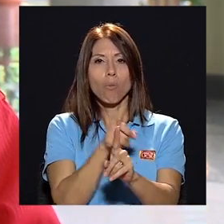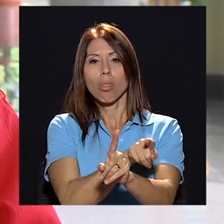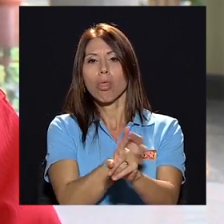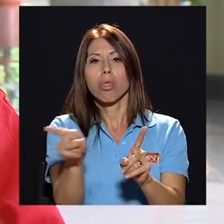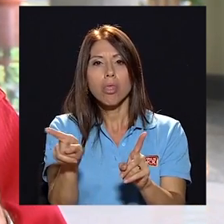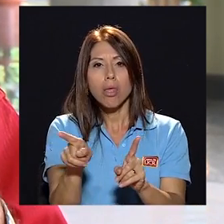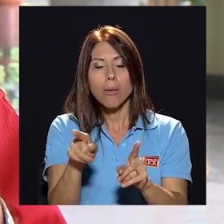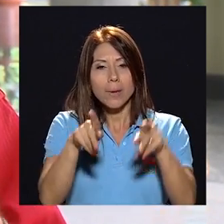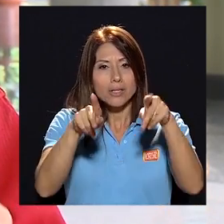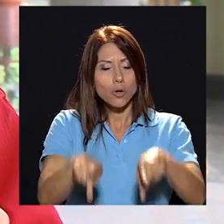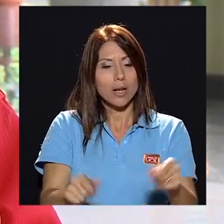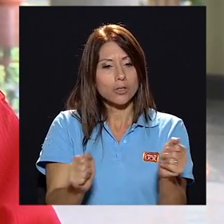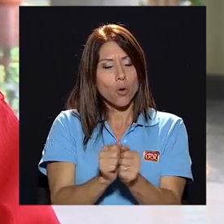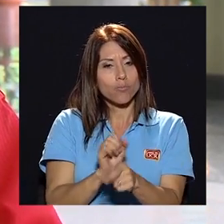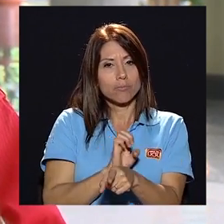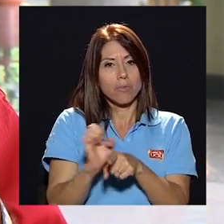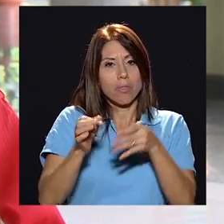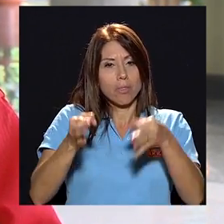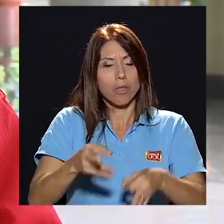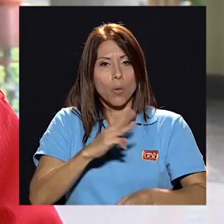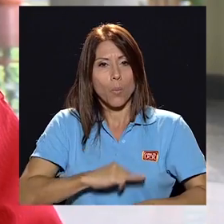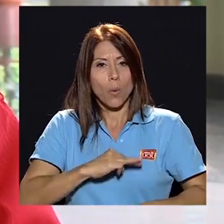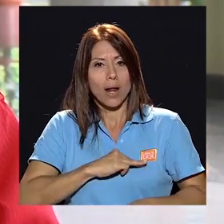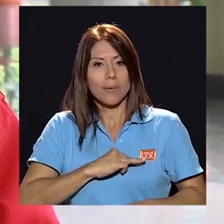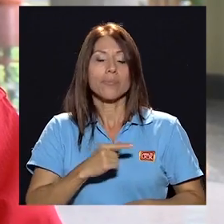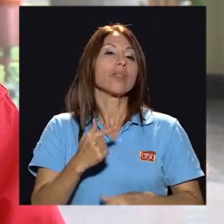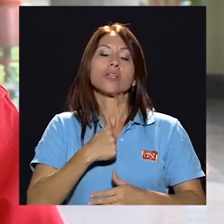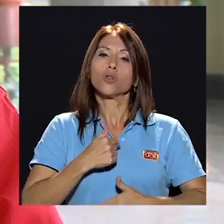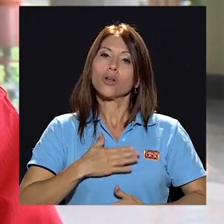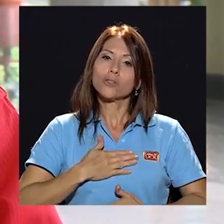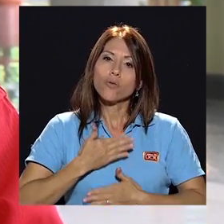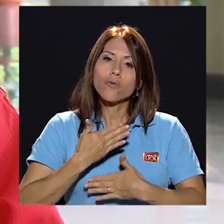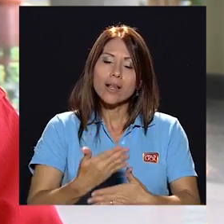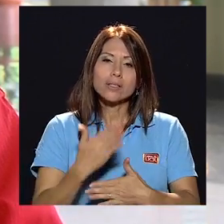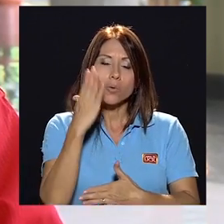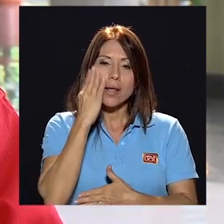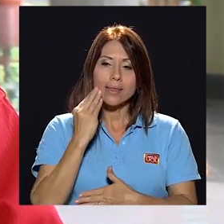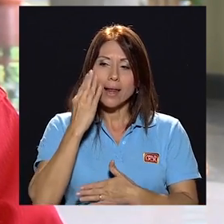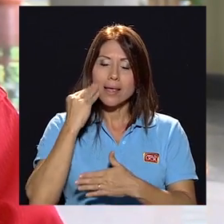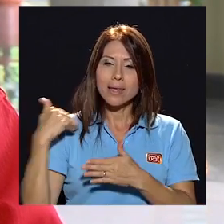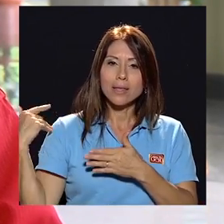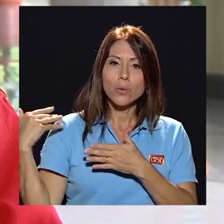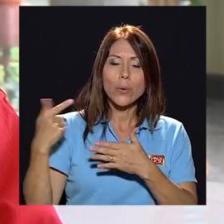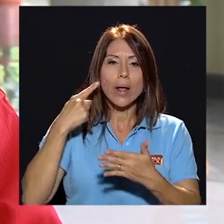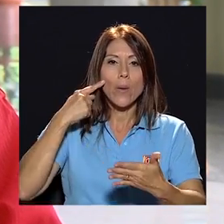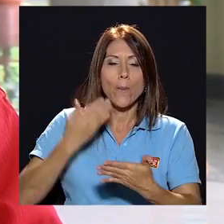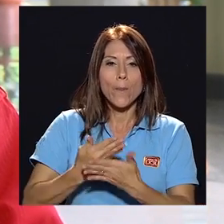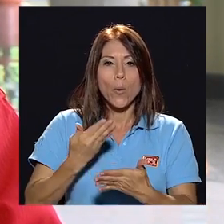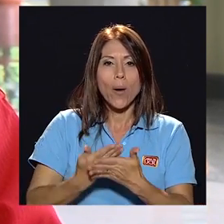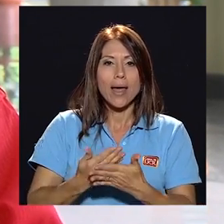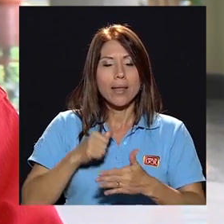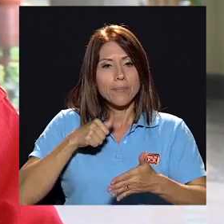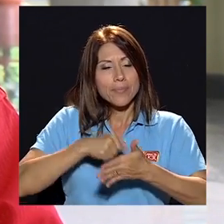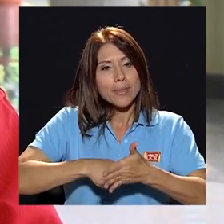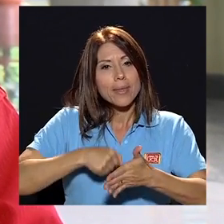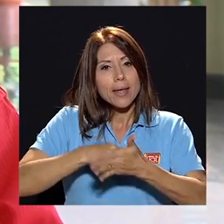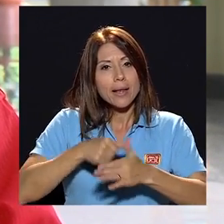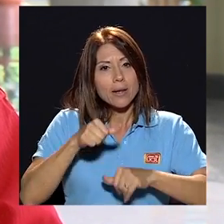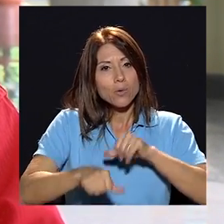doblan que no se tuerzan personas con solidez ética con solidez moral yo les ofrezco una trayectoria comprobada